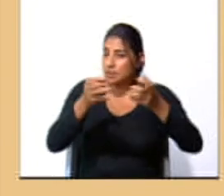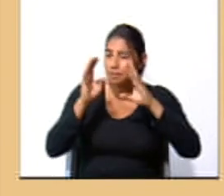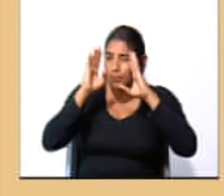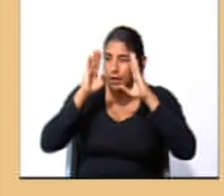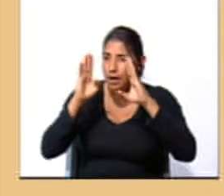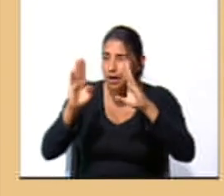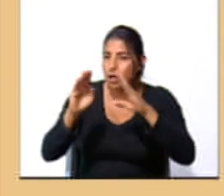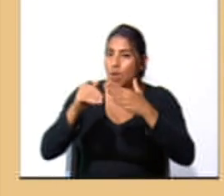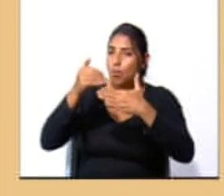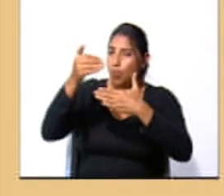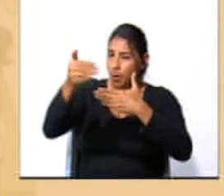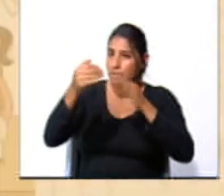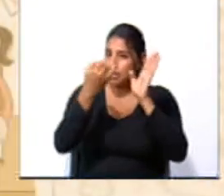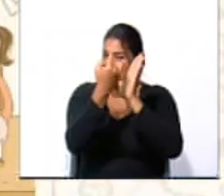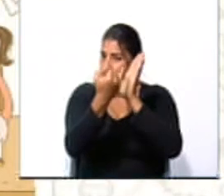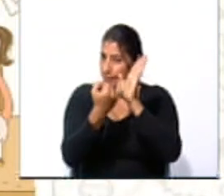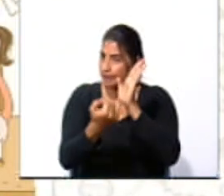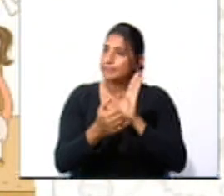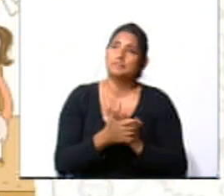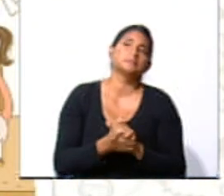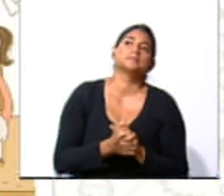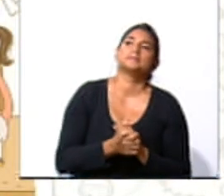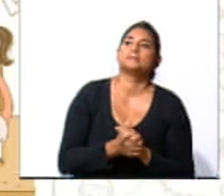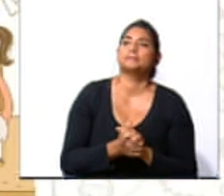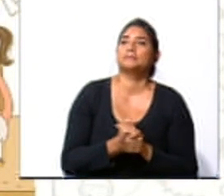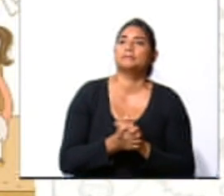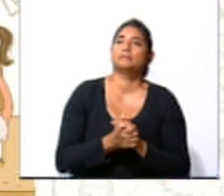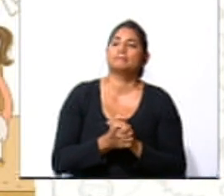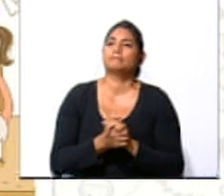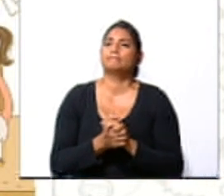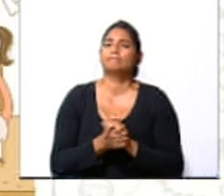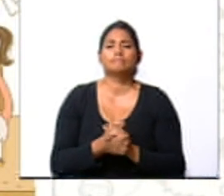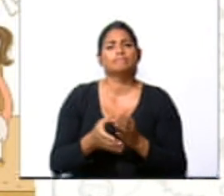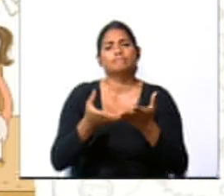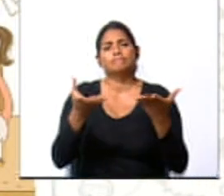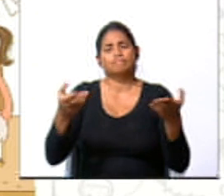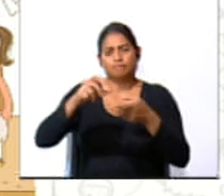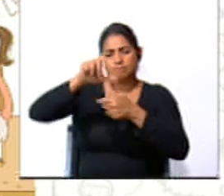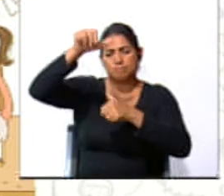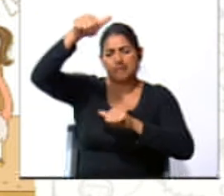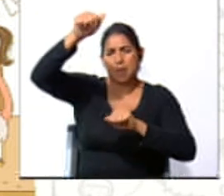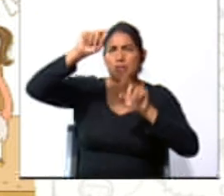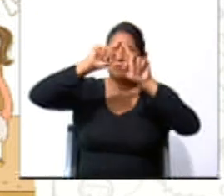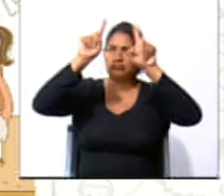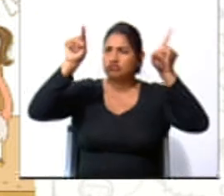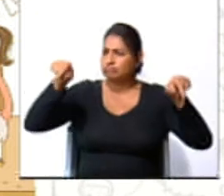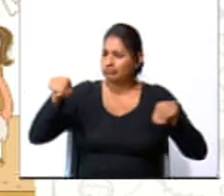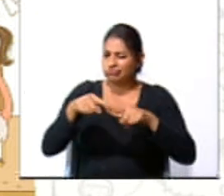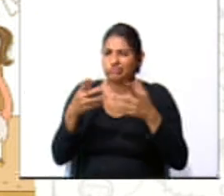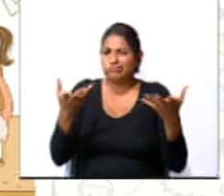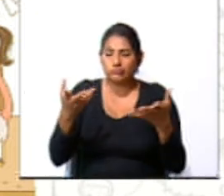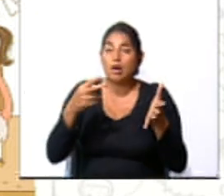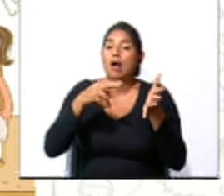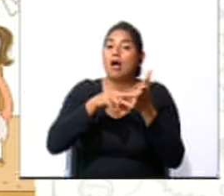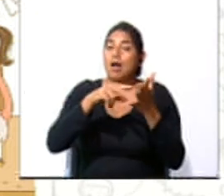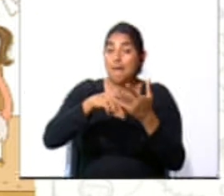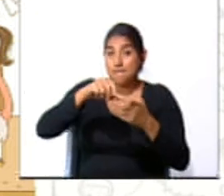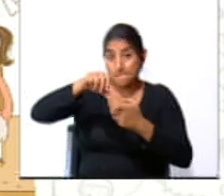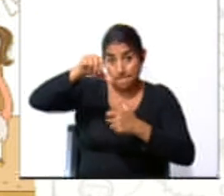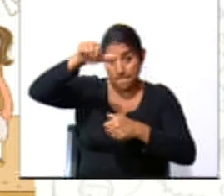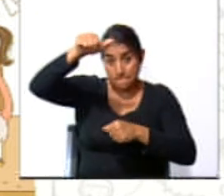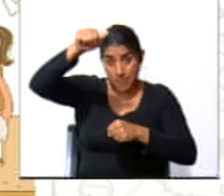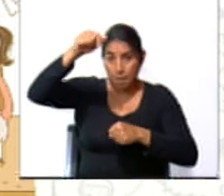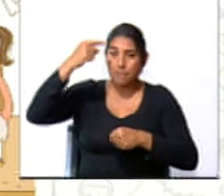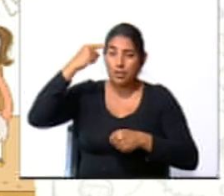atención a las siguientes imágenes. ¿Qué es un mapa conceptual? Bien, el mapa conceptual